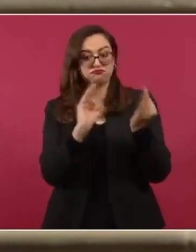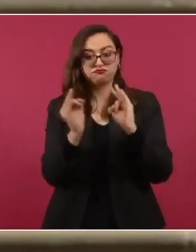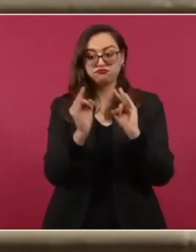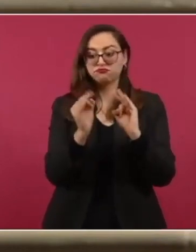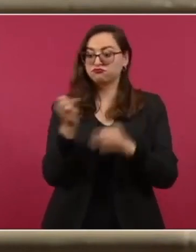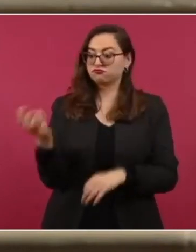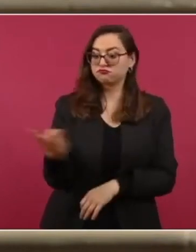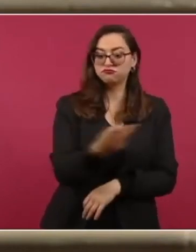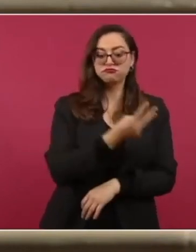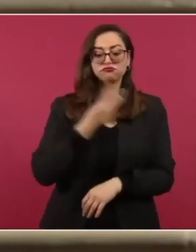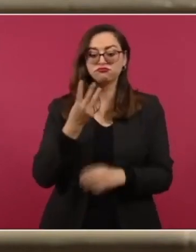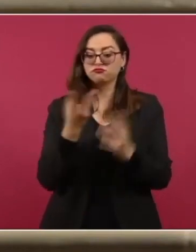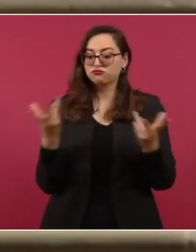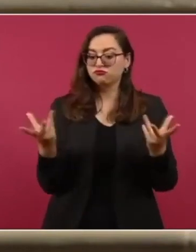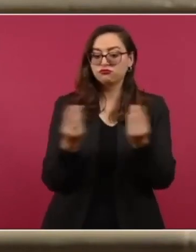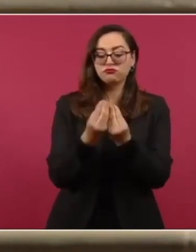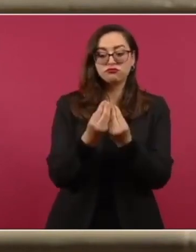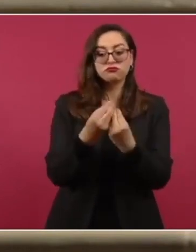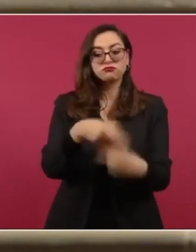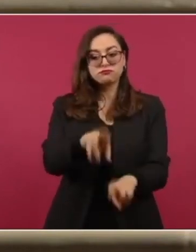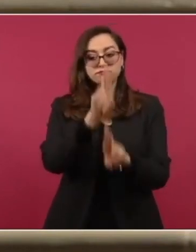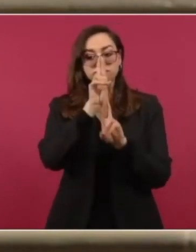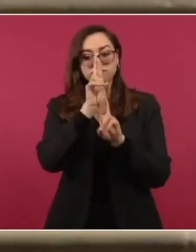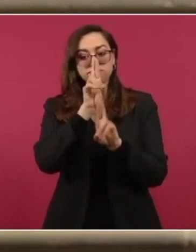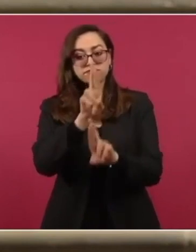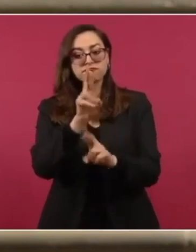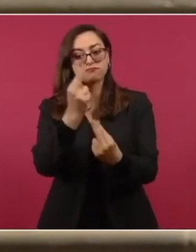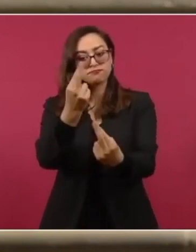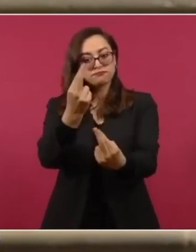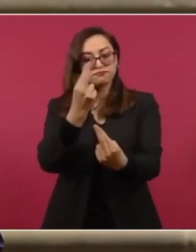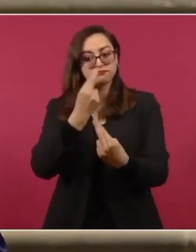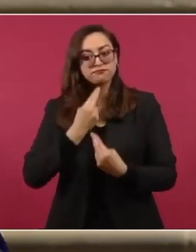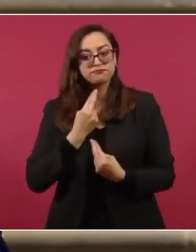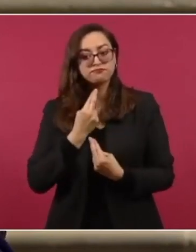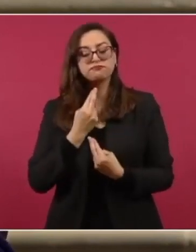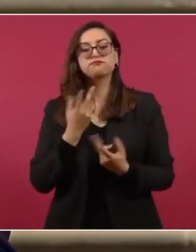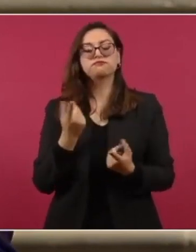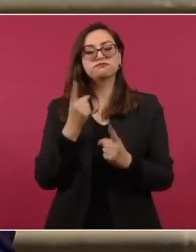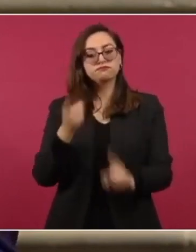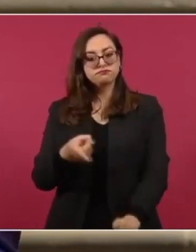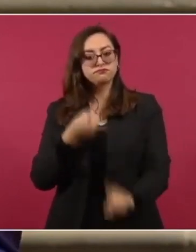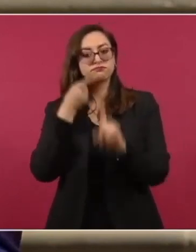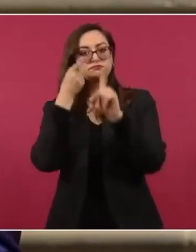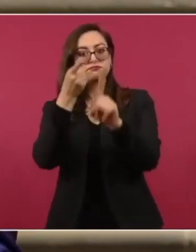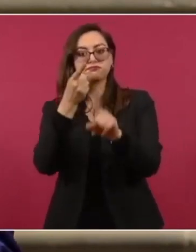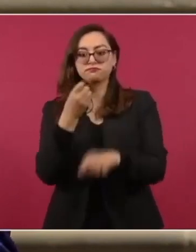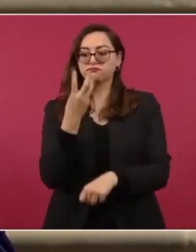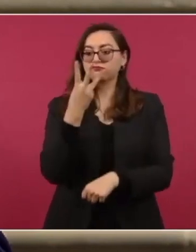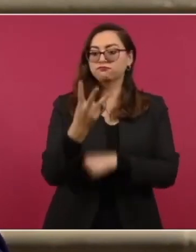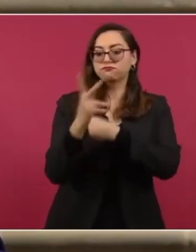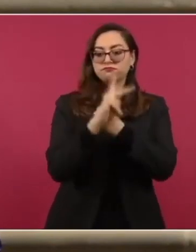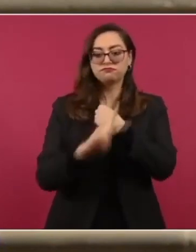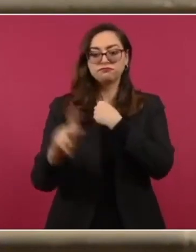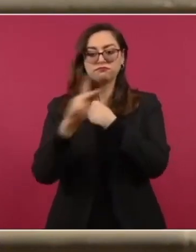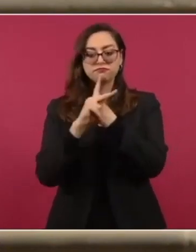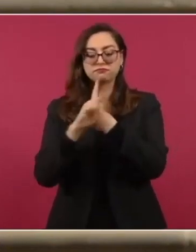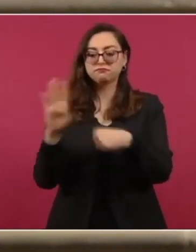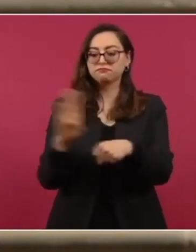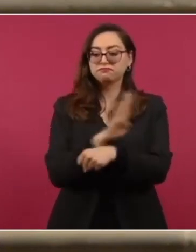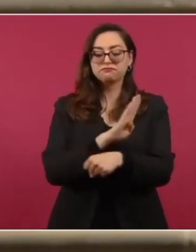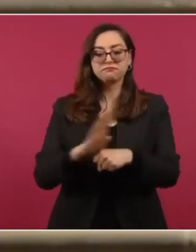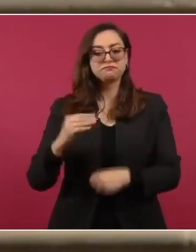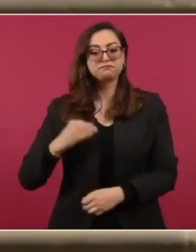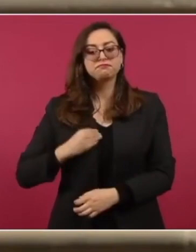ambiente de respeto para buscar juntos el bienestar de nuestros pueblos ya es